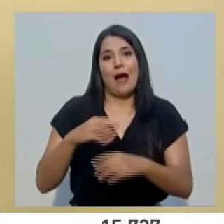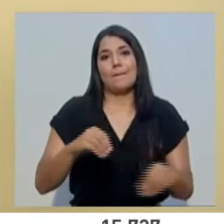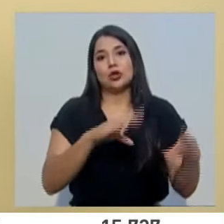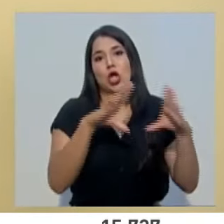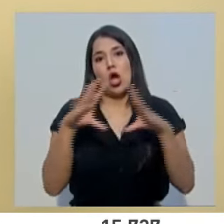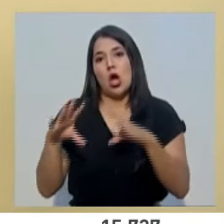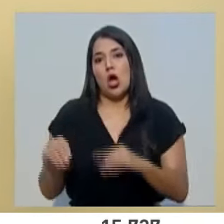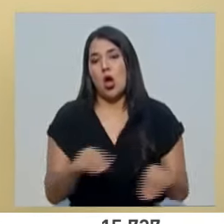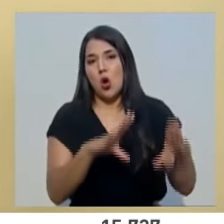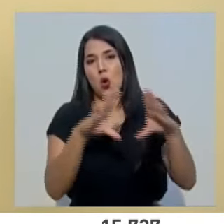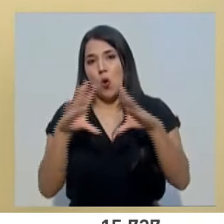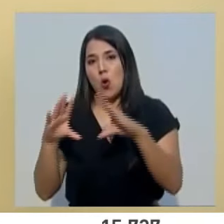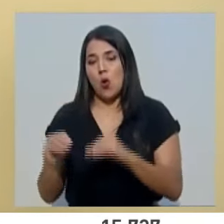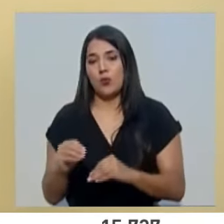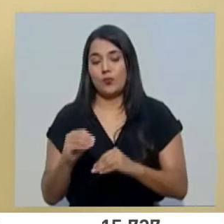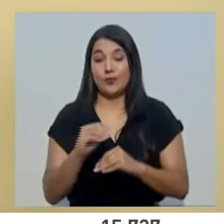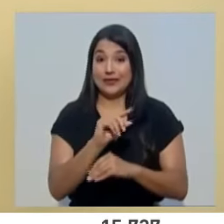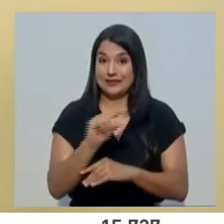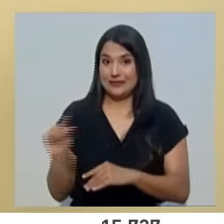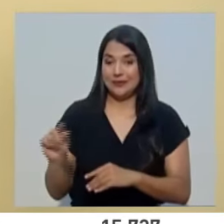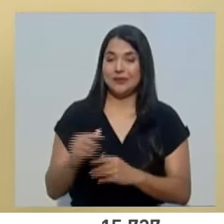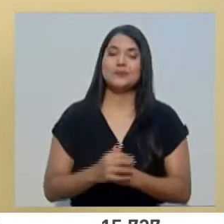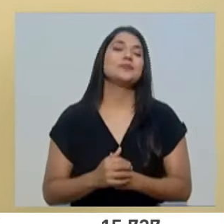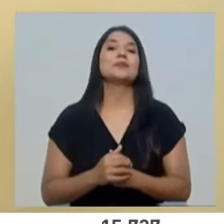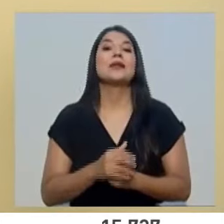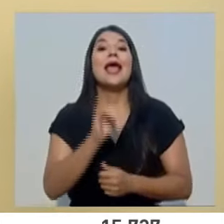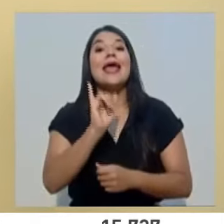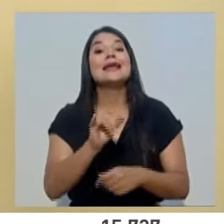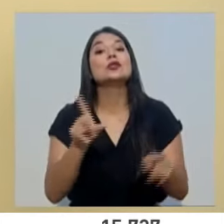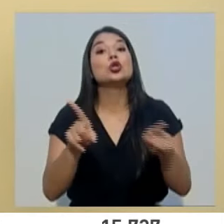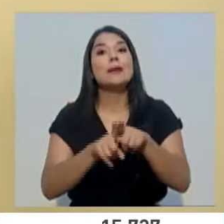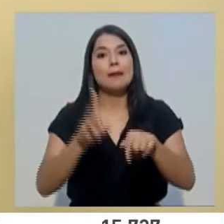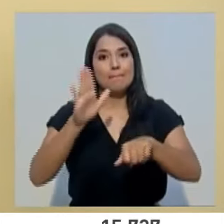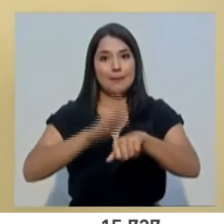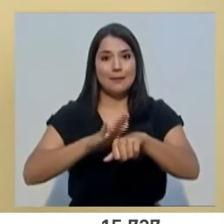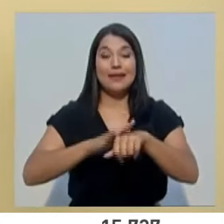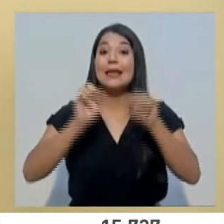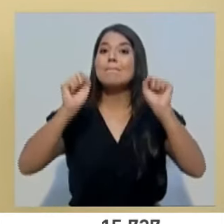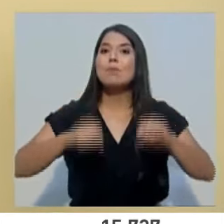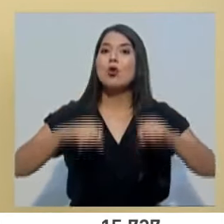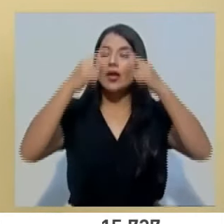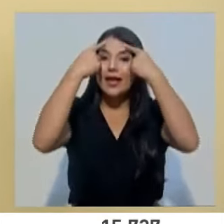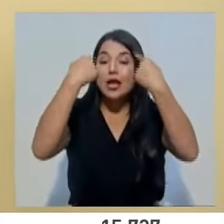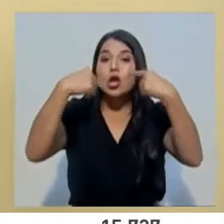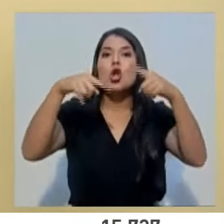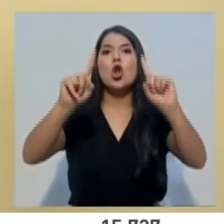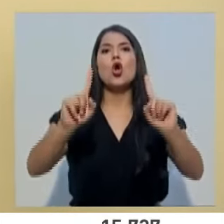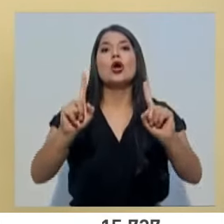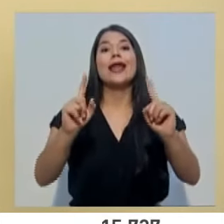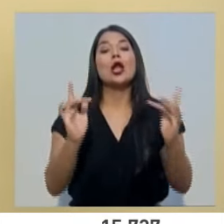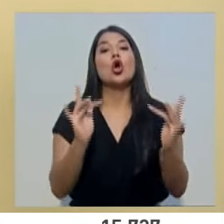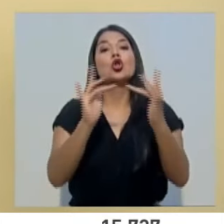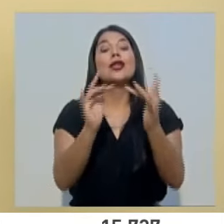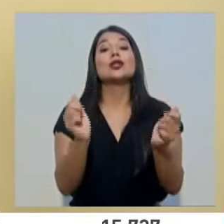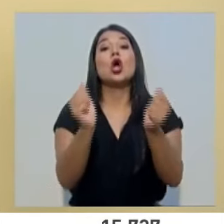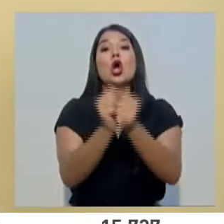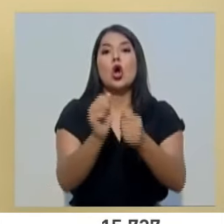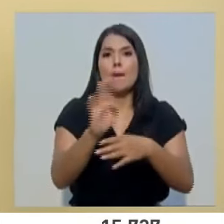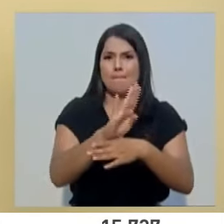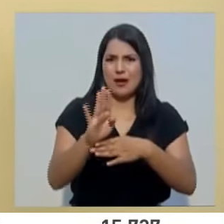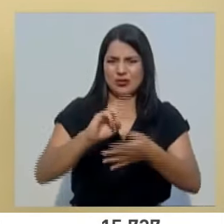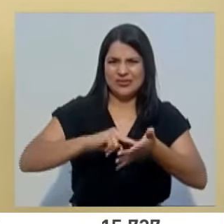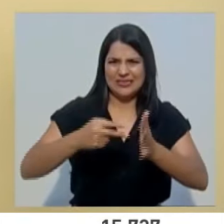horas a la semana. Esto también nos ha permitido lograr la bancarización, es decir, la